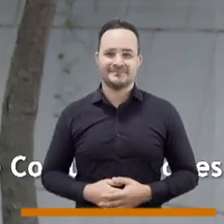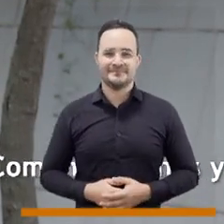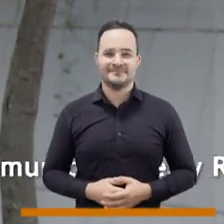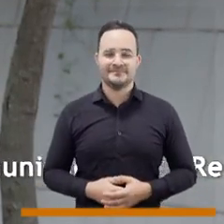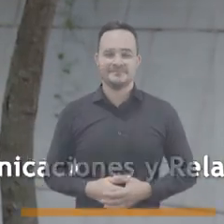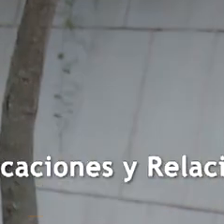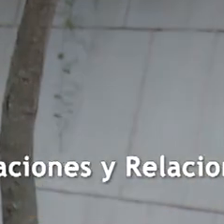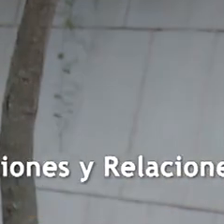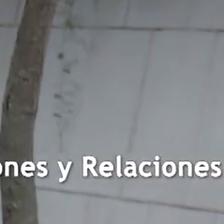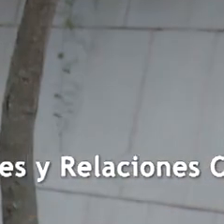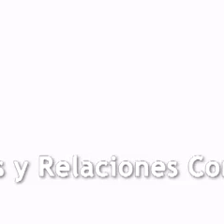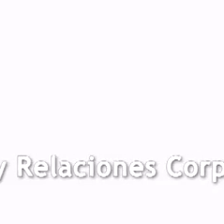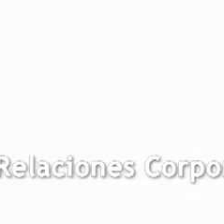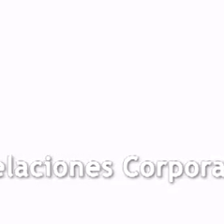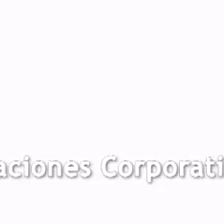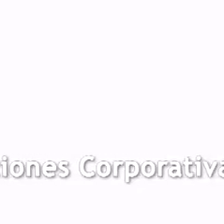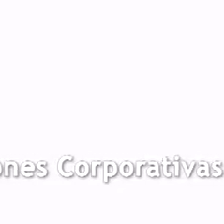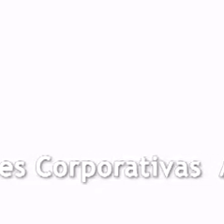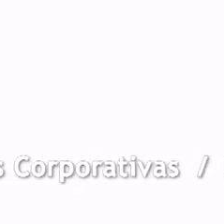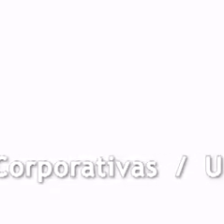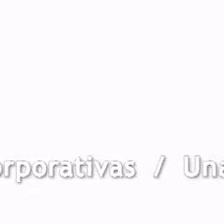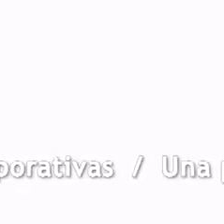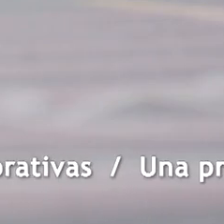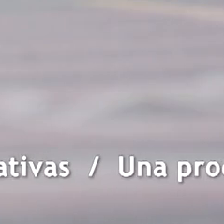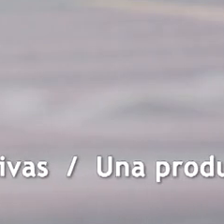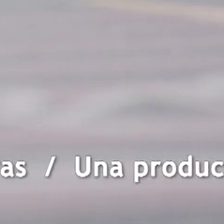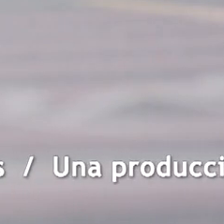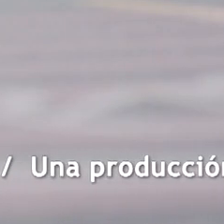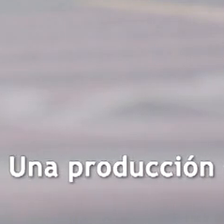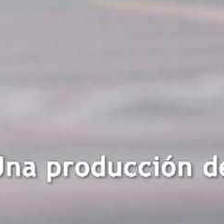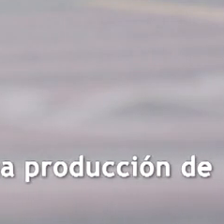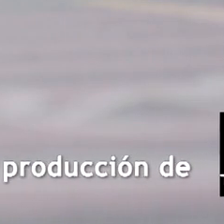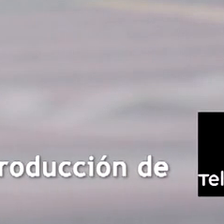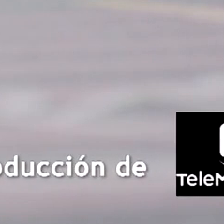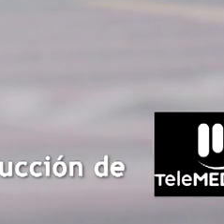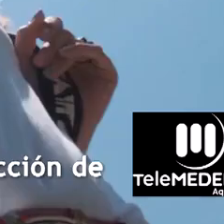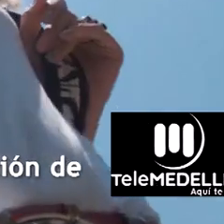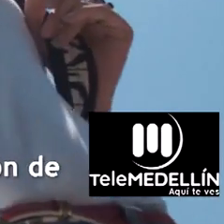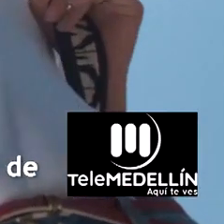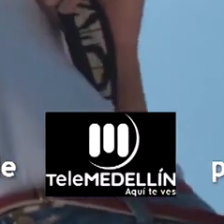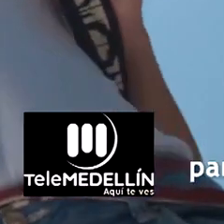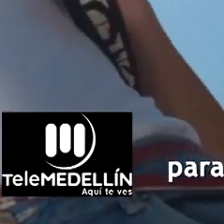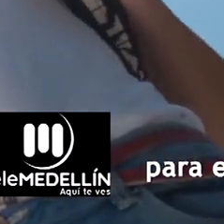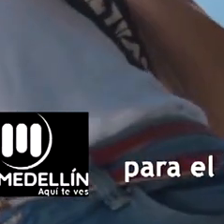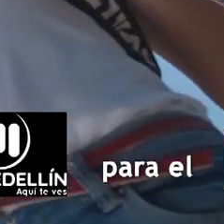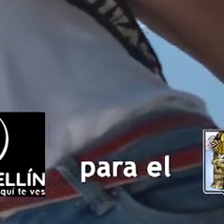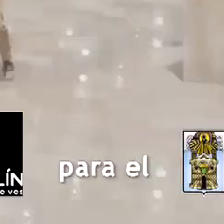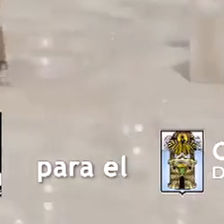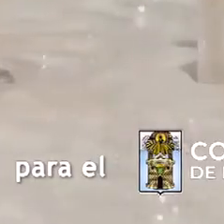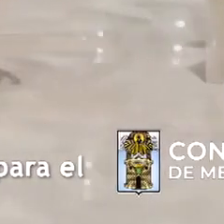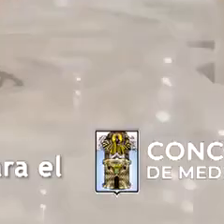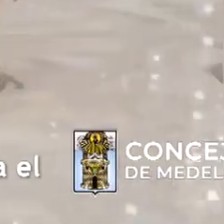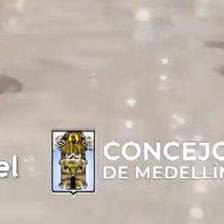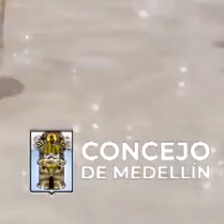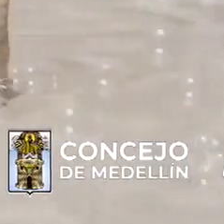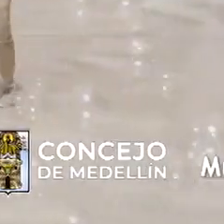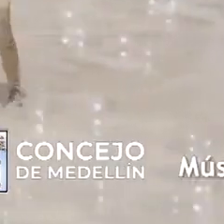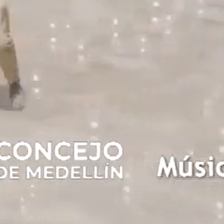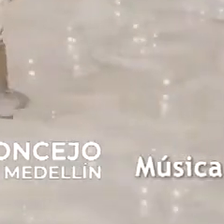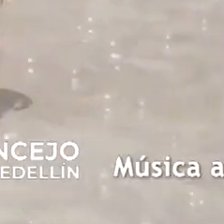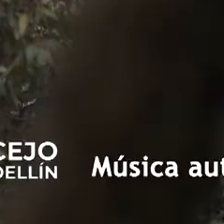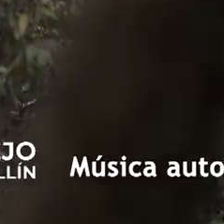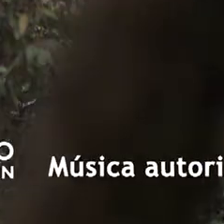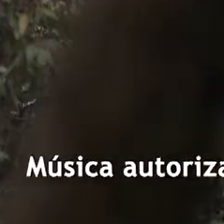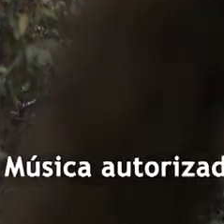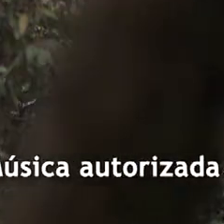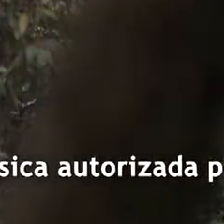sociales. Hasta pronto. Caras alegres bajo la luna niños felices cerca del